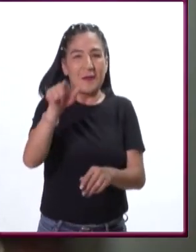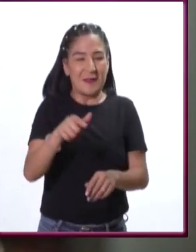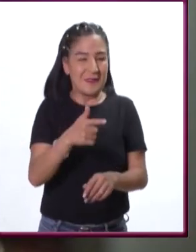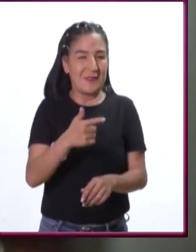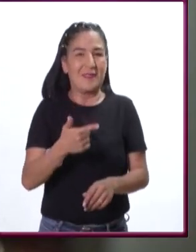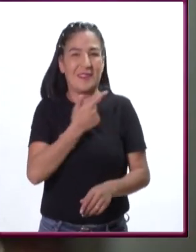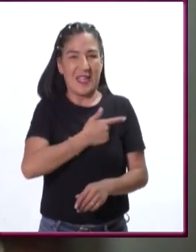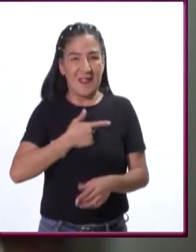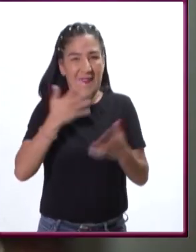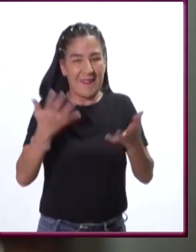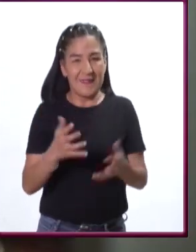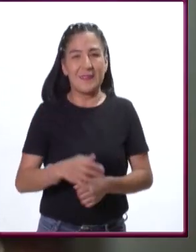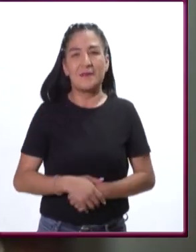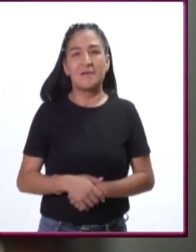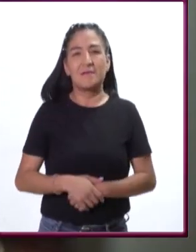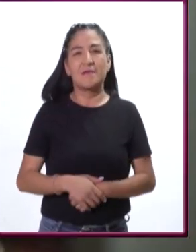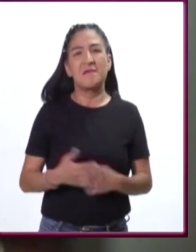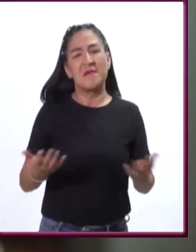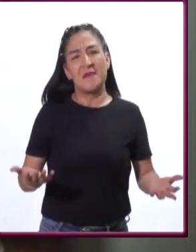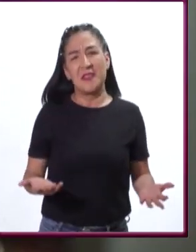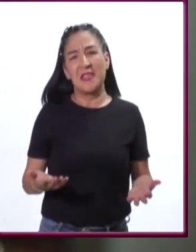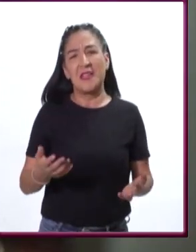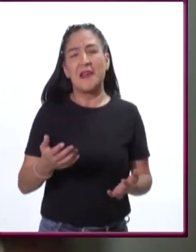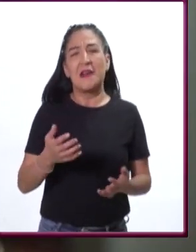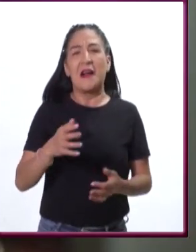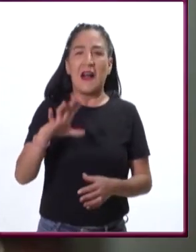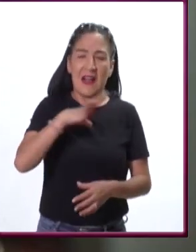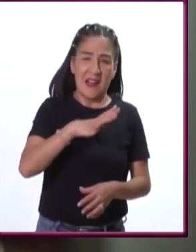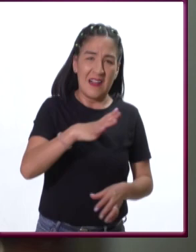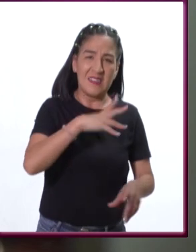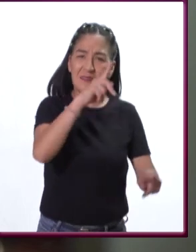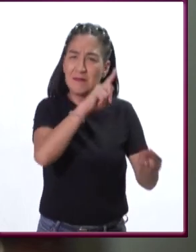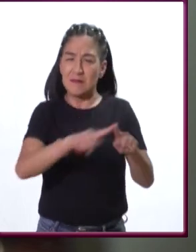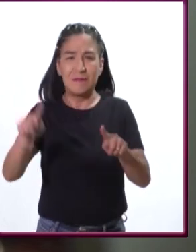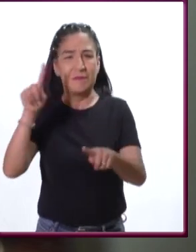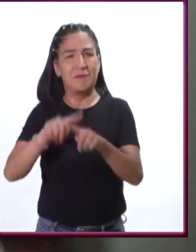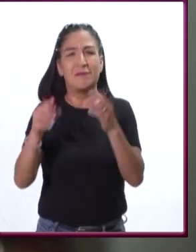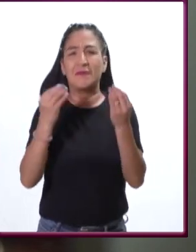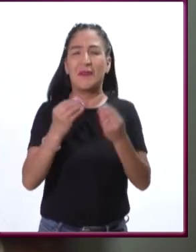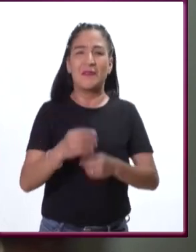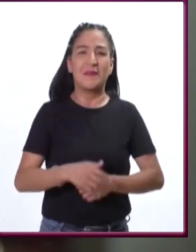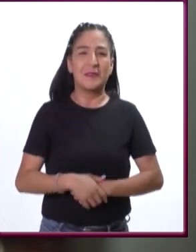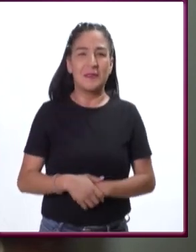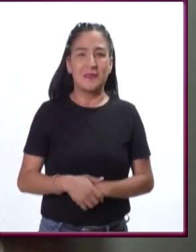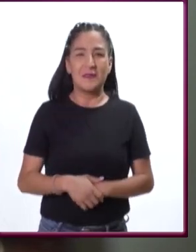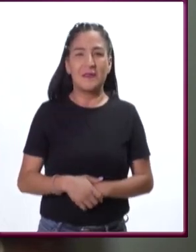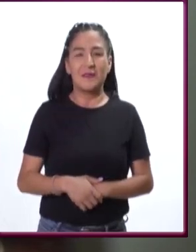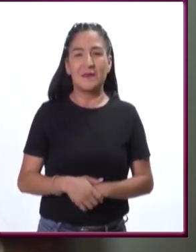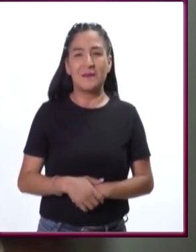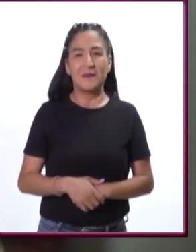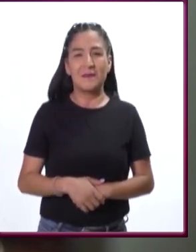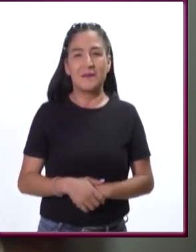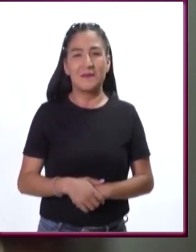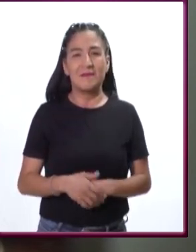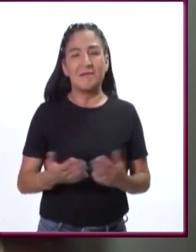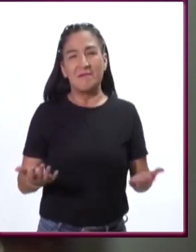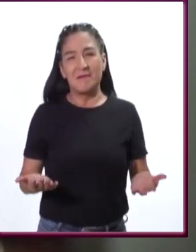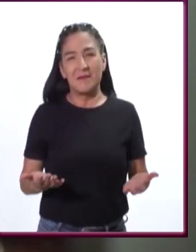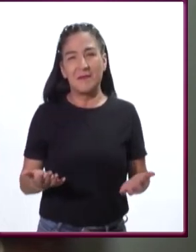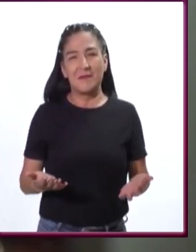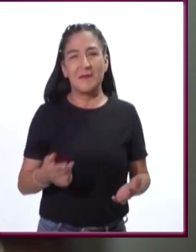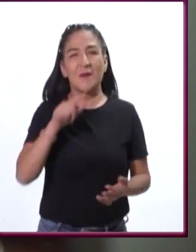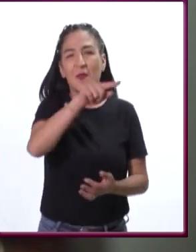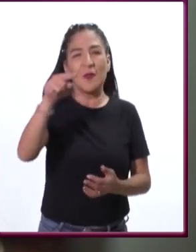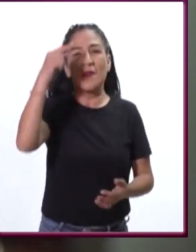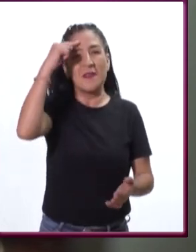¿Conoces algún trabajo comunitario a favor de la flora mexicana que te haya impactado por su creatividad tal vez, o por el